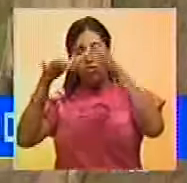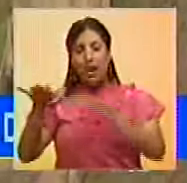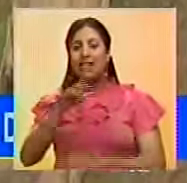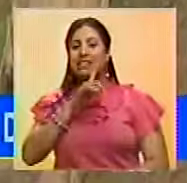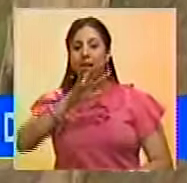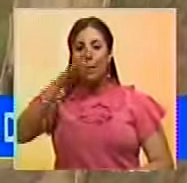Mareas del Rey.